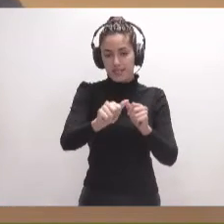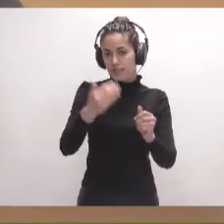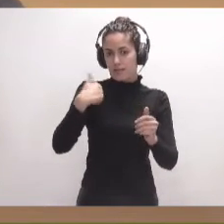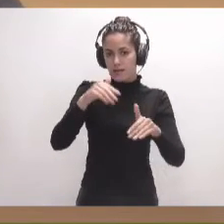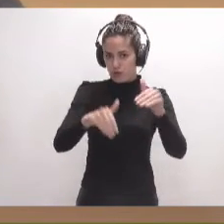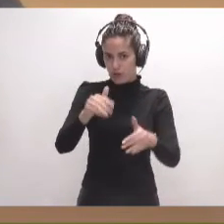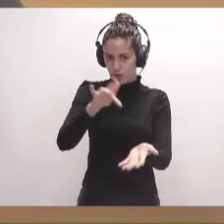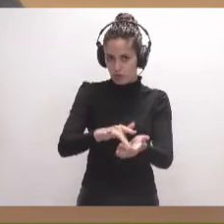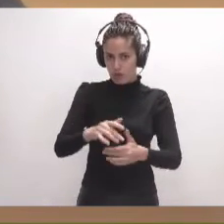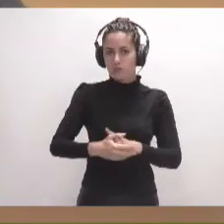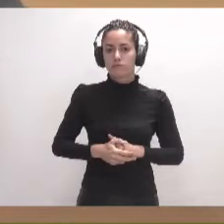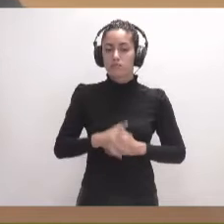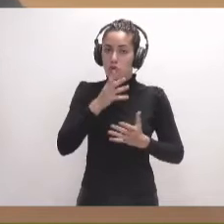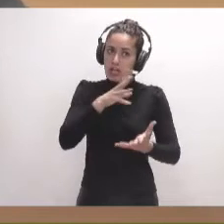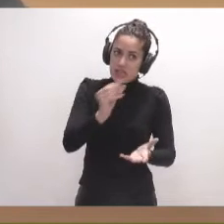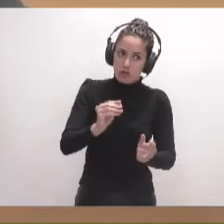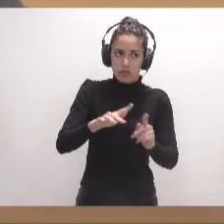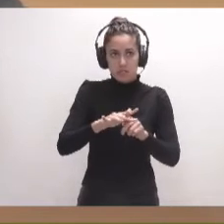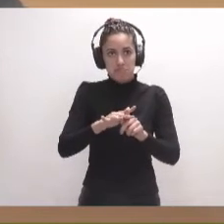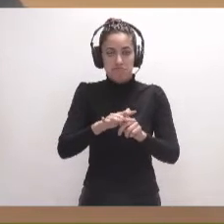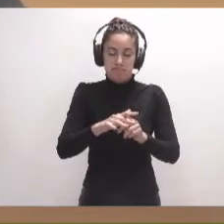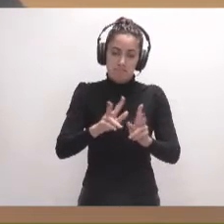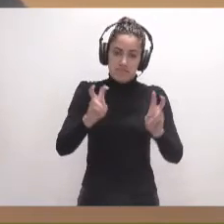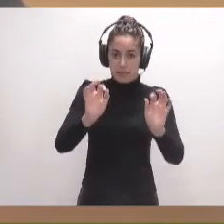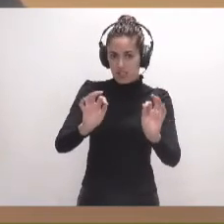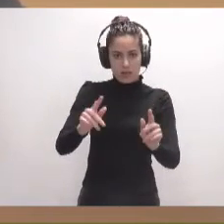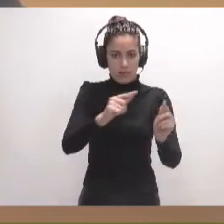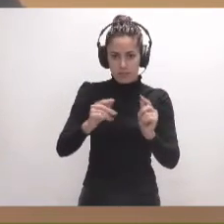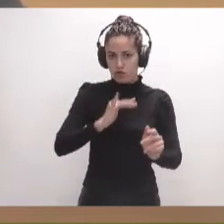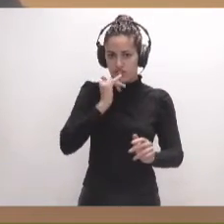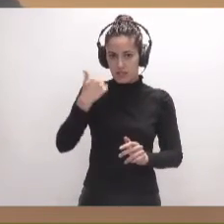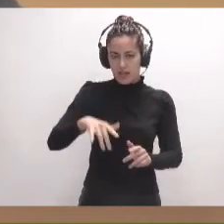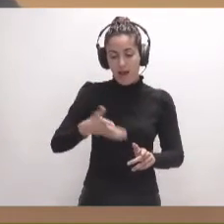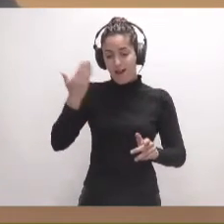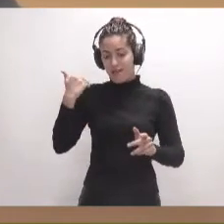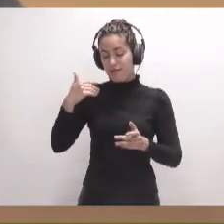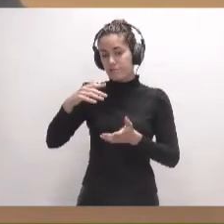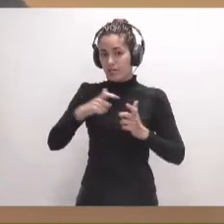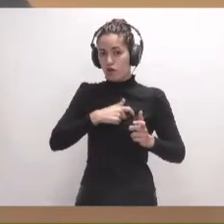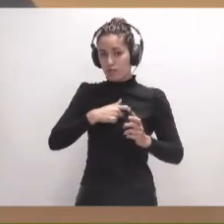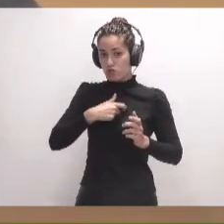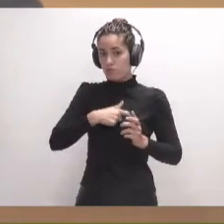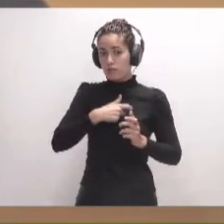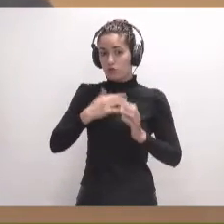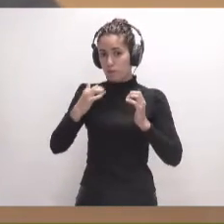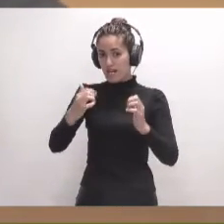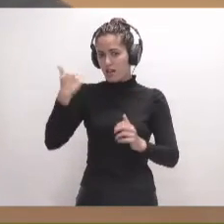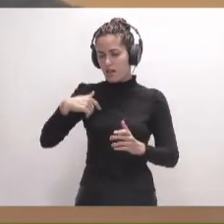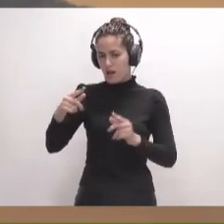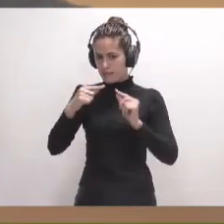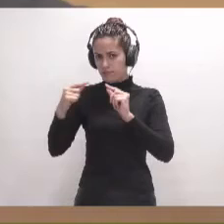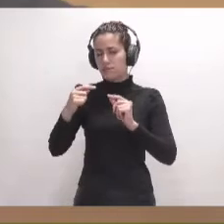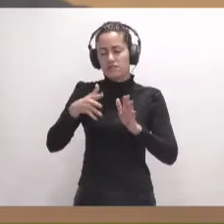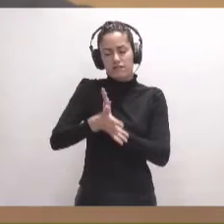a la votación. ¿Vale? Porque entiendo que este asunto está suficientemente debatido. Ayer ya fue tratado en comisión plenaria y, por lo tanto, no hay